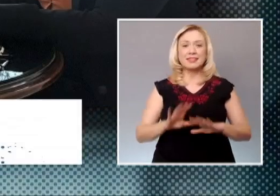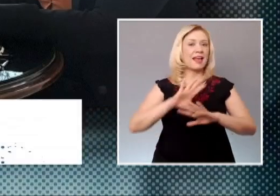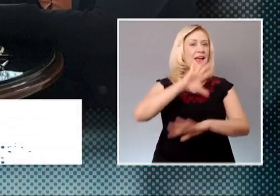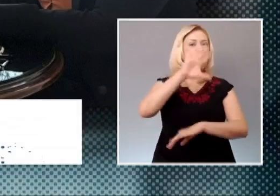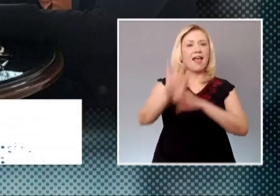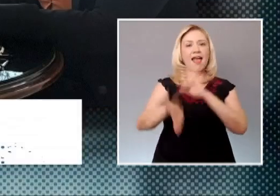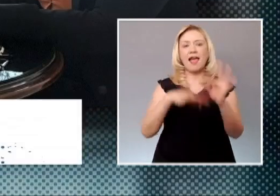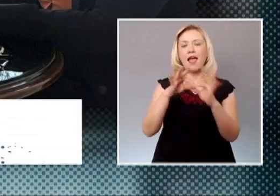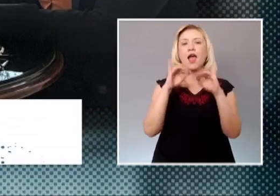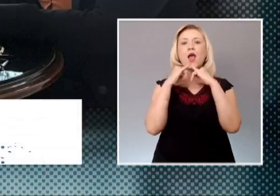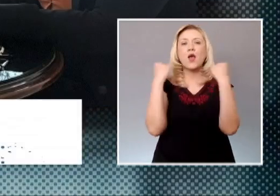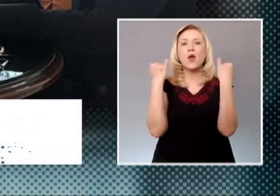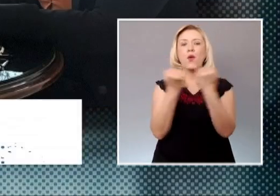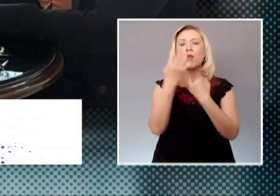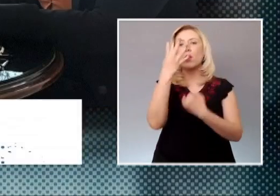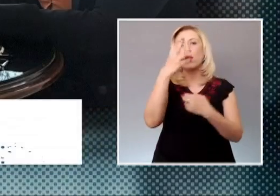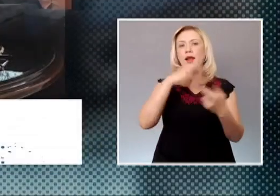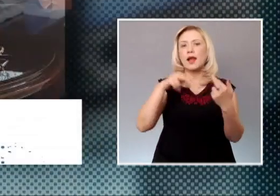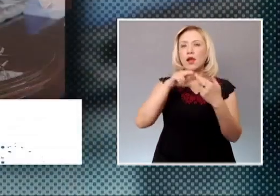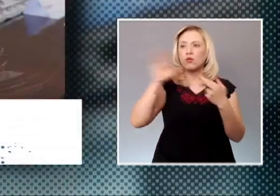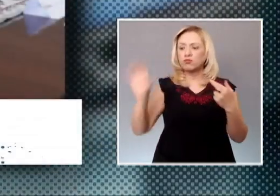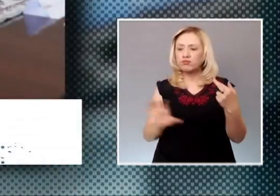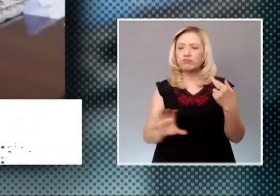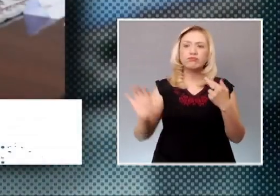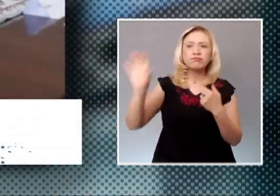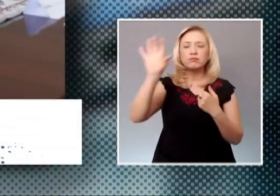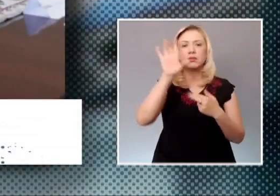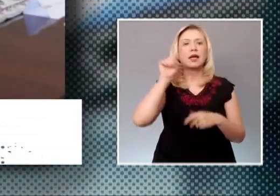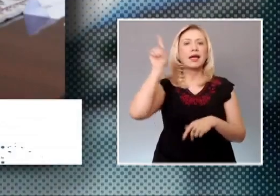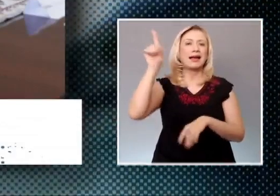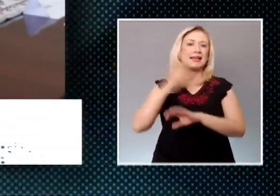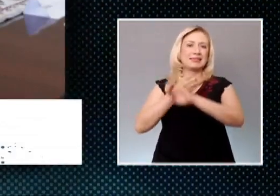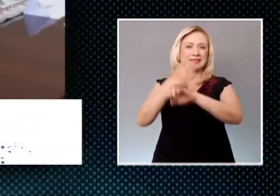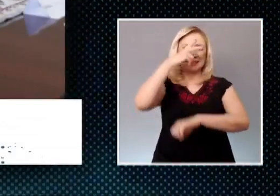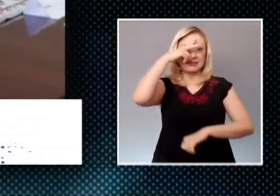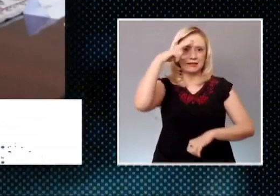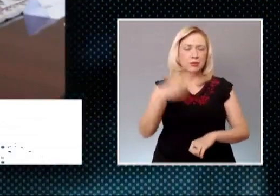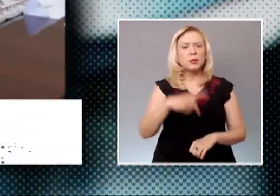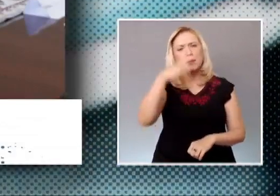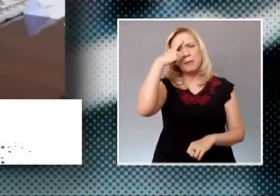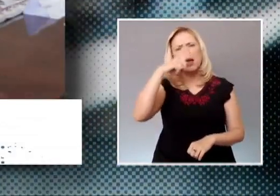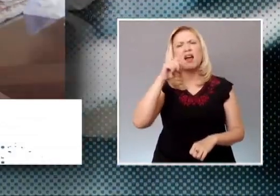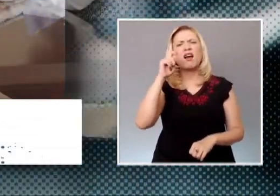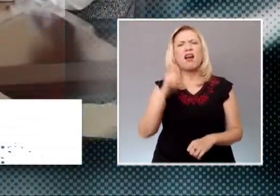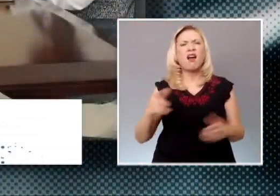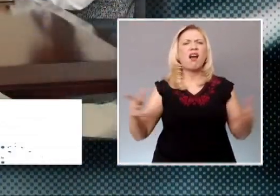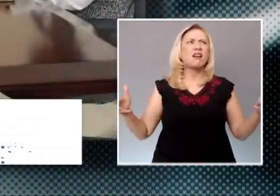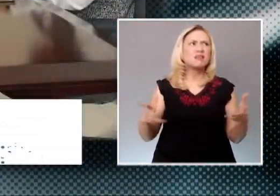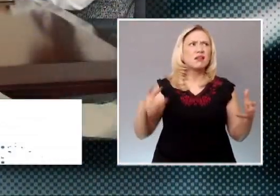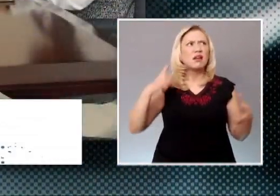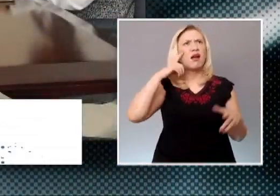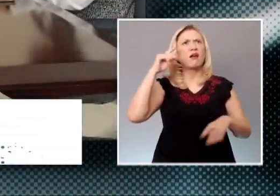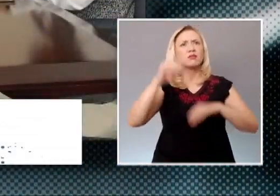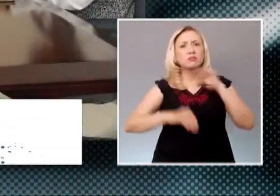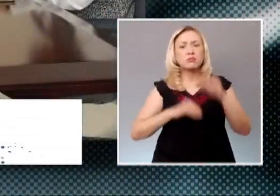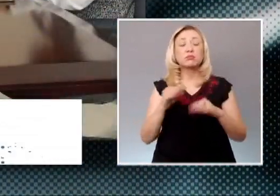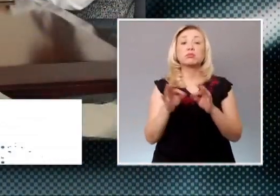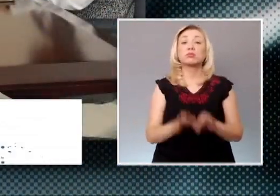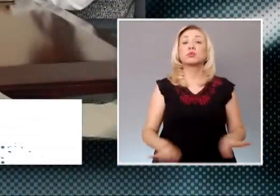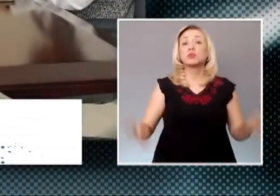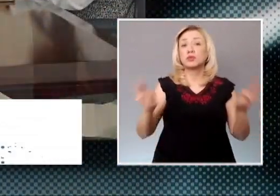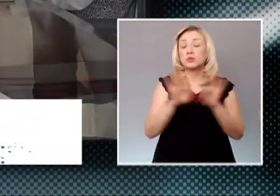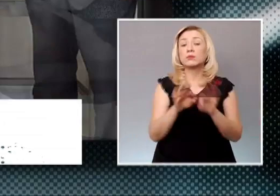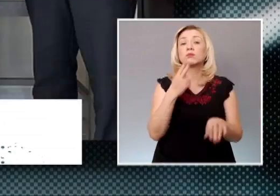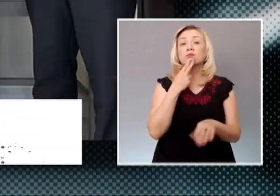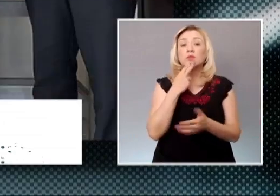cuatro regiones judiciales del Estado de México, con lo que se generarán criterios para construir importantes herramientas en la impartición de